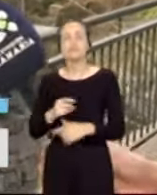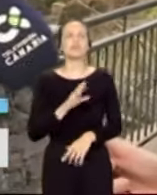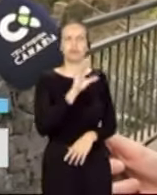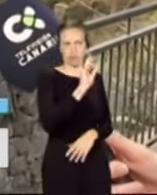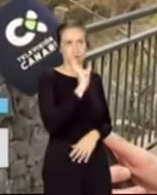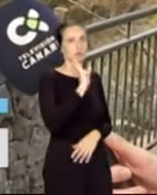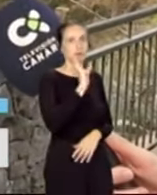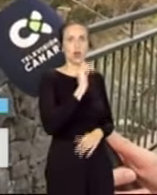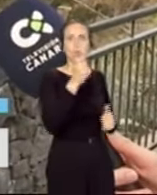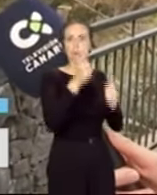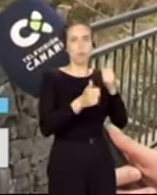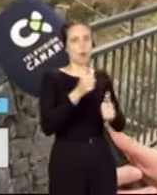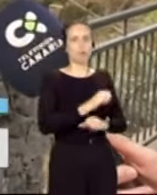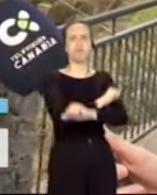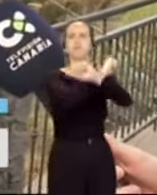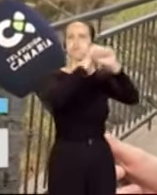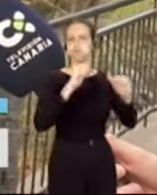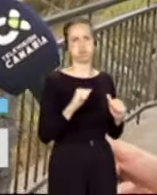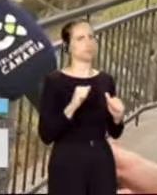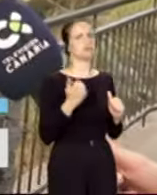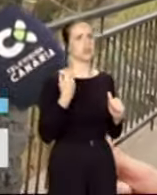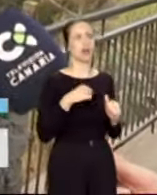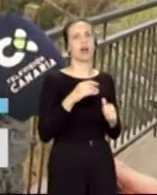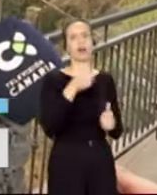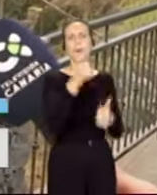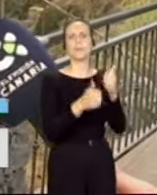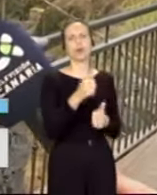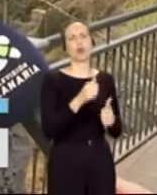ya la prueba está consolidada en el campeonato autonómico de Canarias.